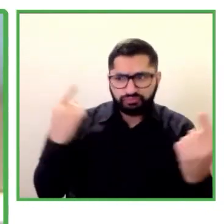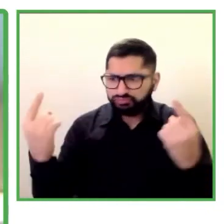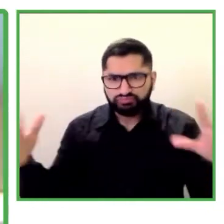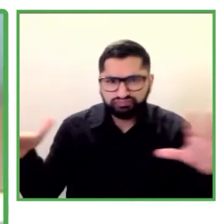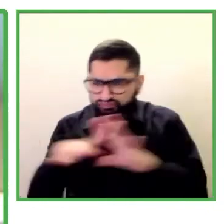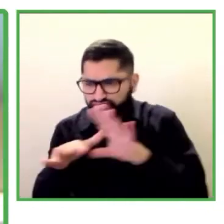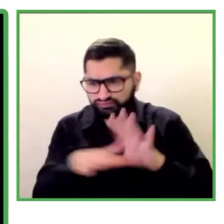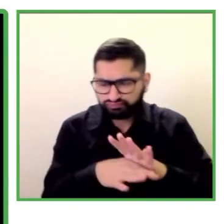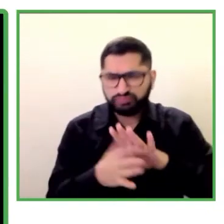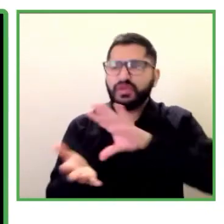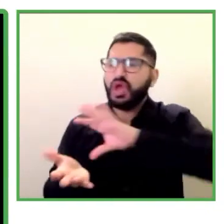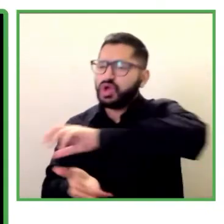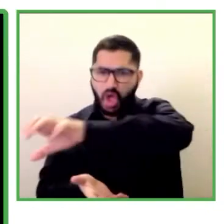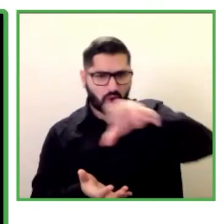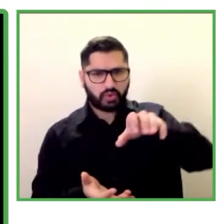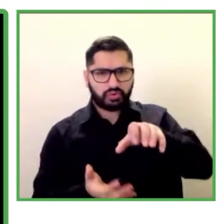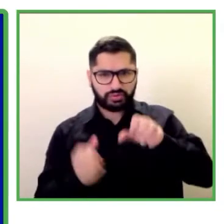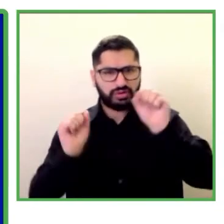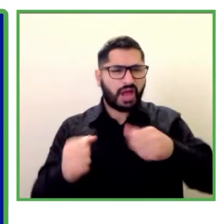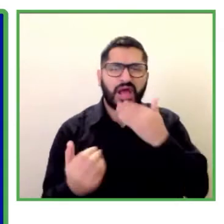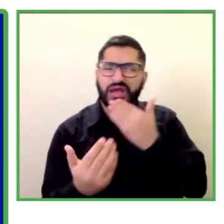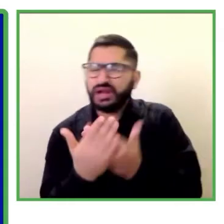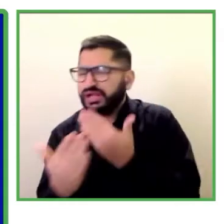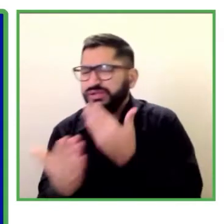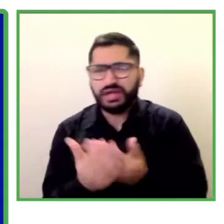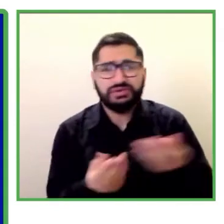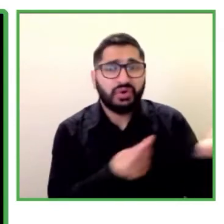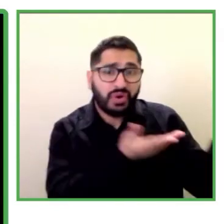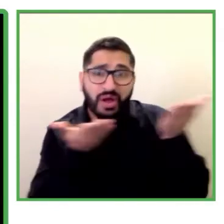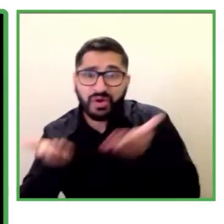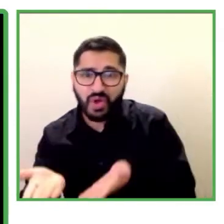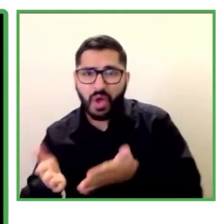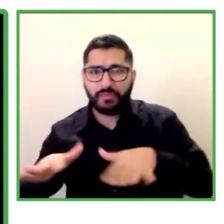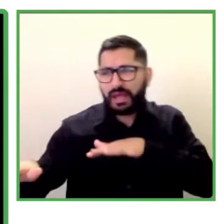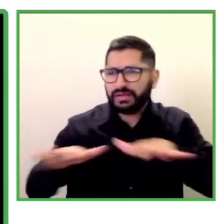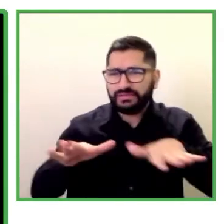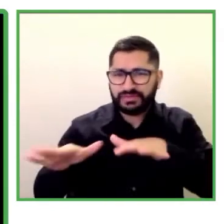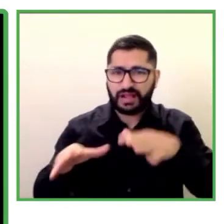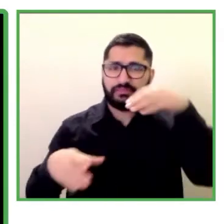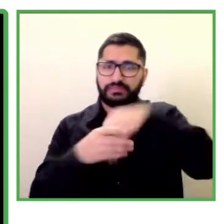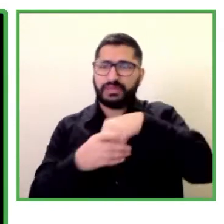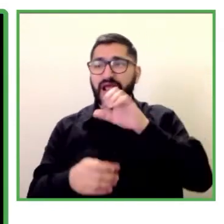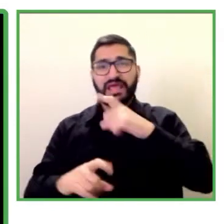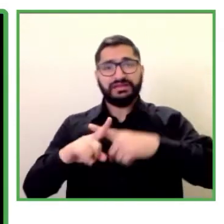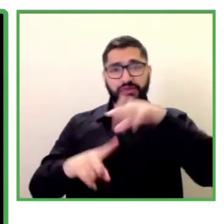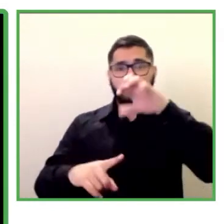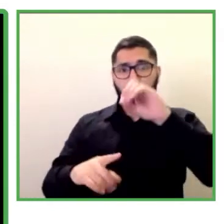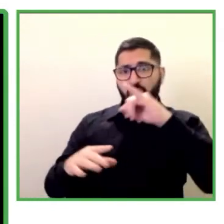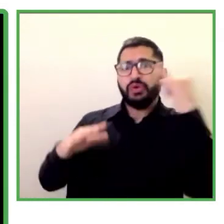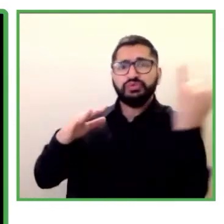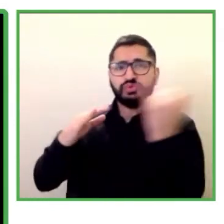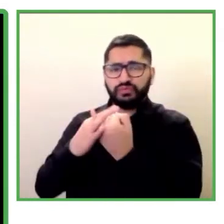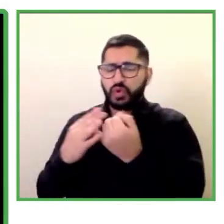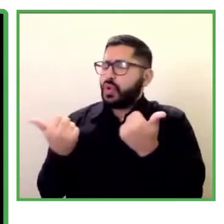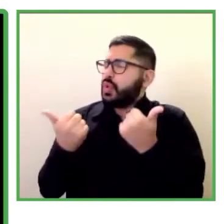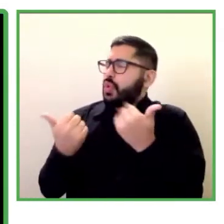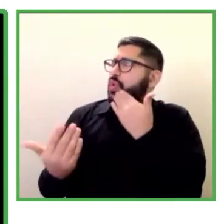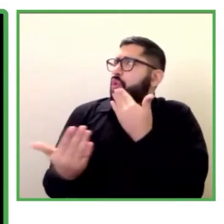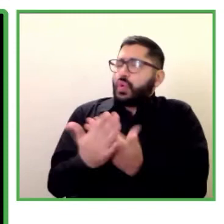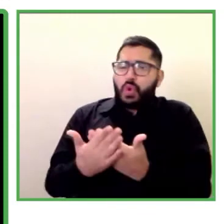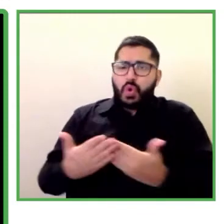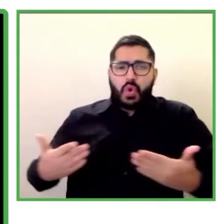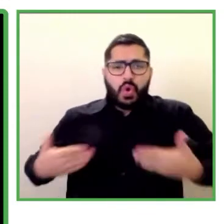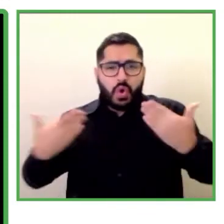actividades. Expo Inclusión será una magnífica oportunidad para este encuentro y sin duda